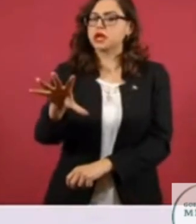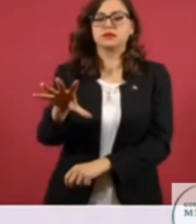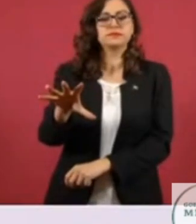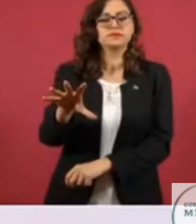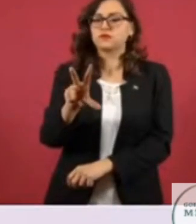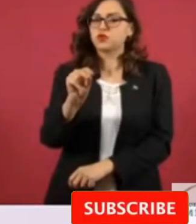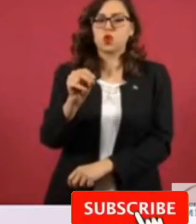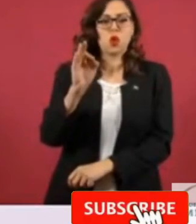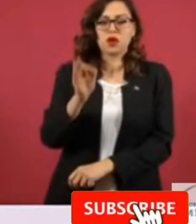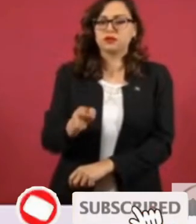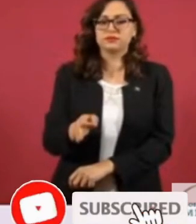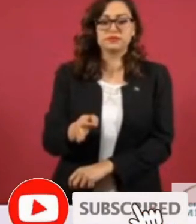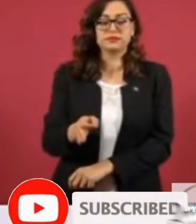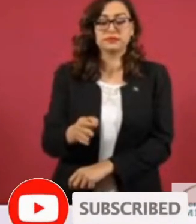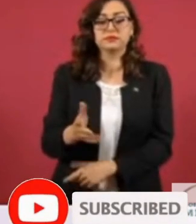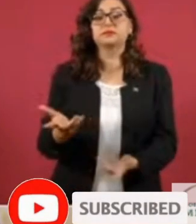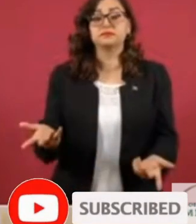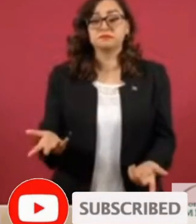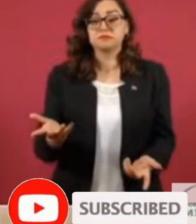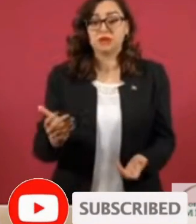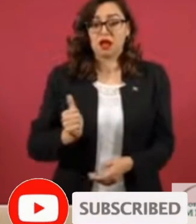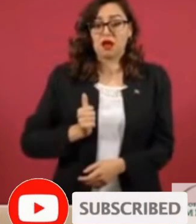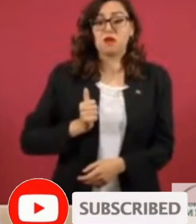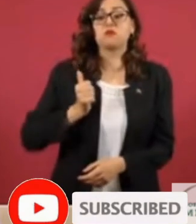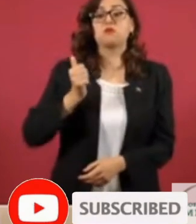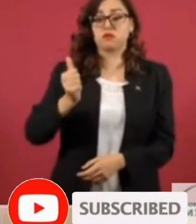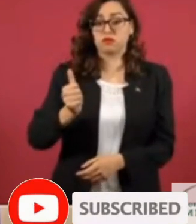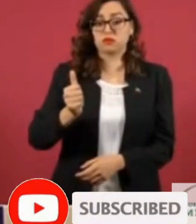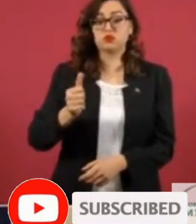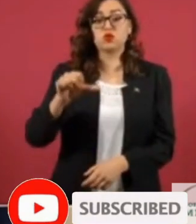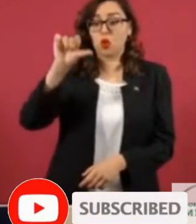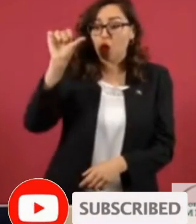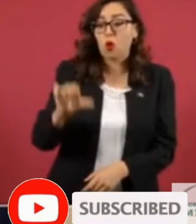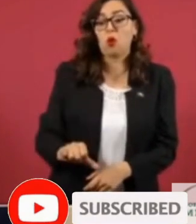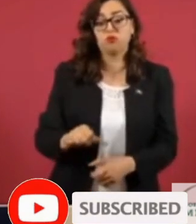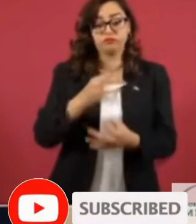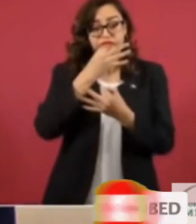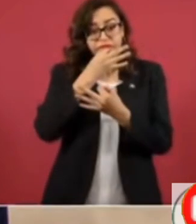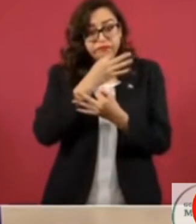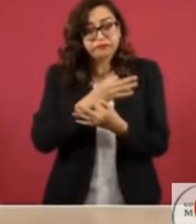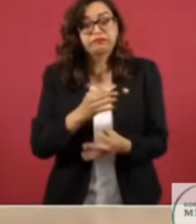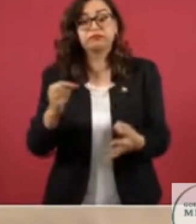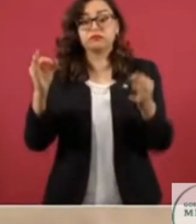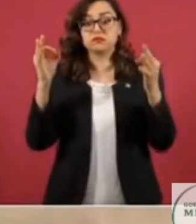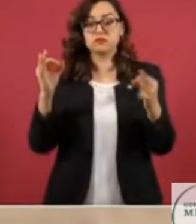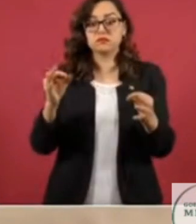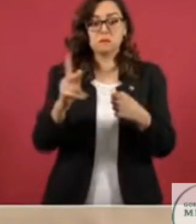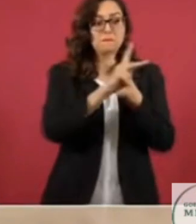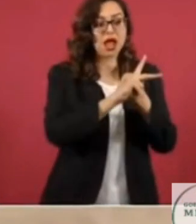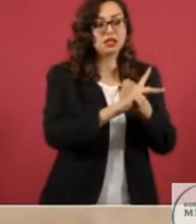refrendar que los mexicanos no aceptamos ninguna intervención extranjera